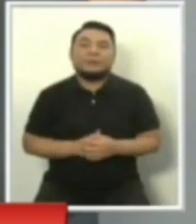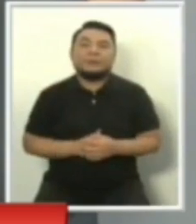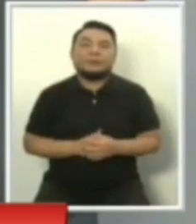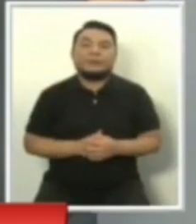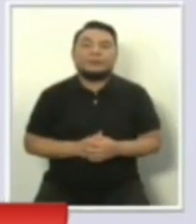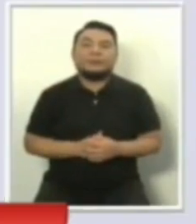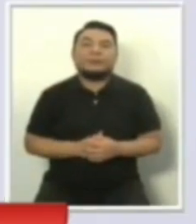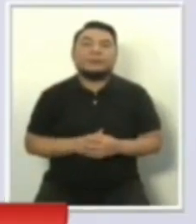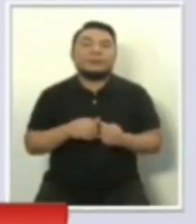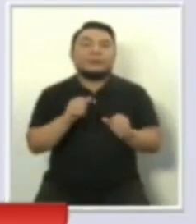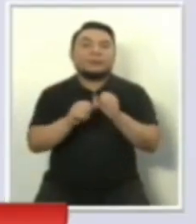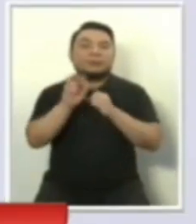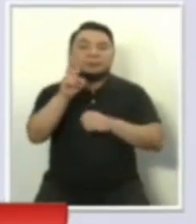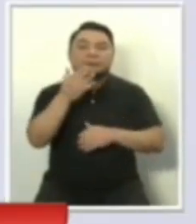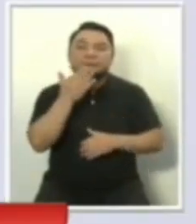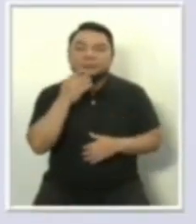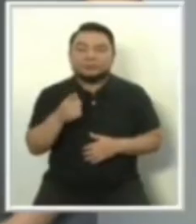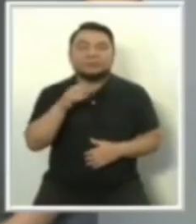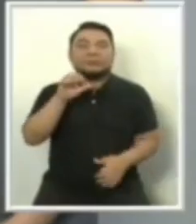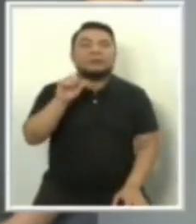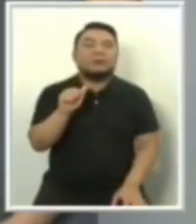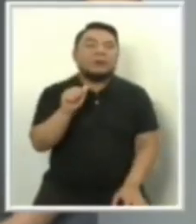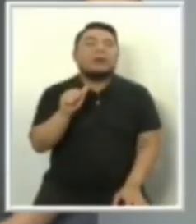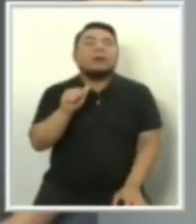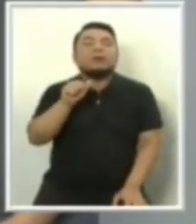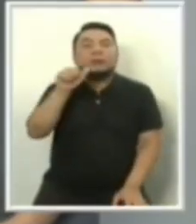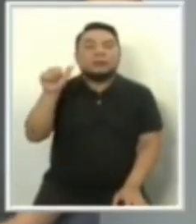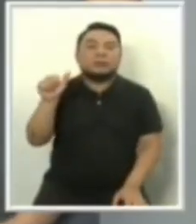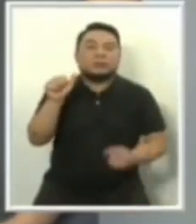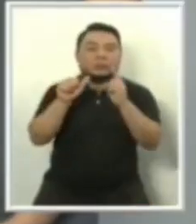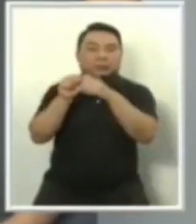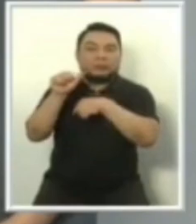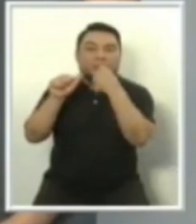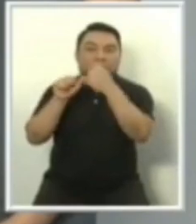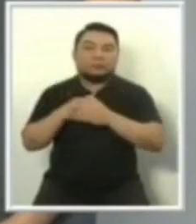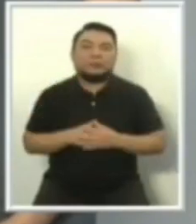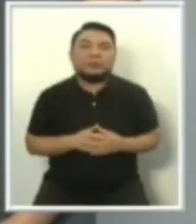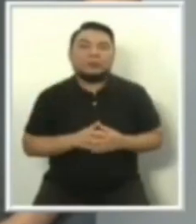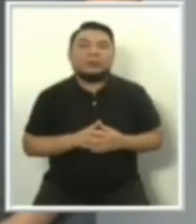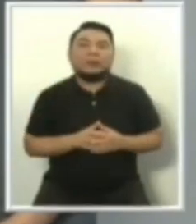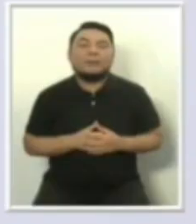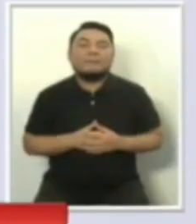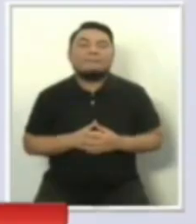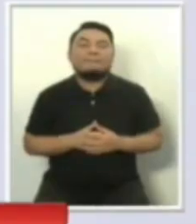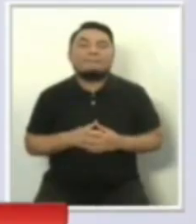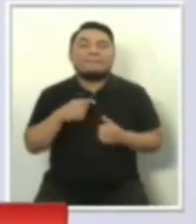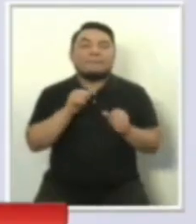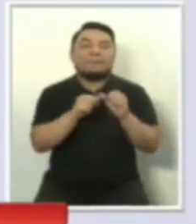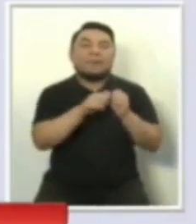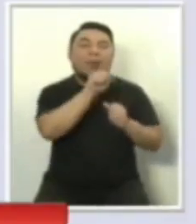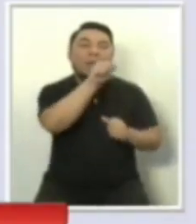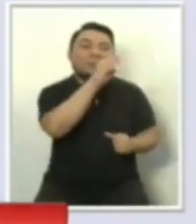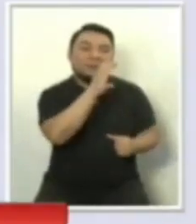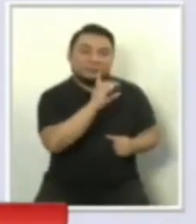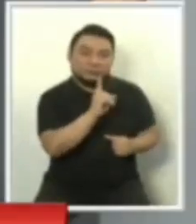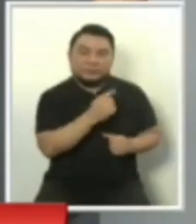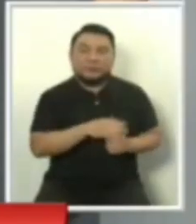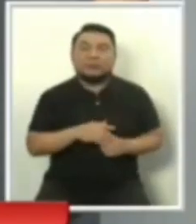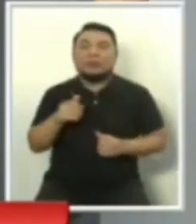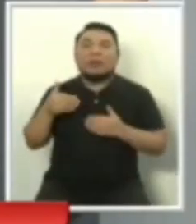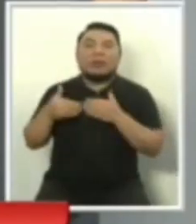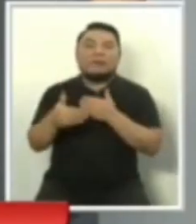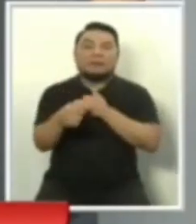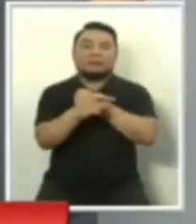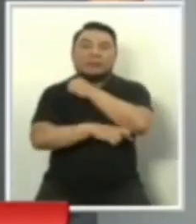La número dos es Alianza para el Progreso, les recuerdo que este orden de intervención es por orden alfabético. Avanza País,